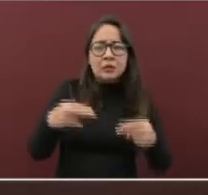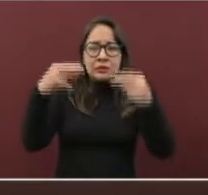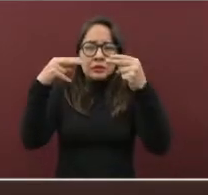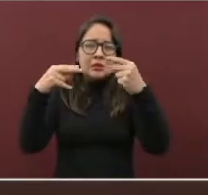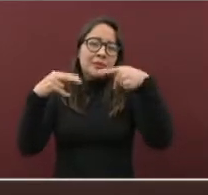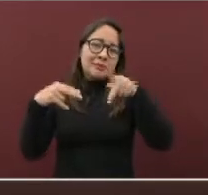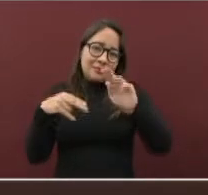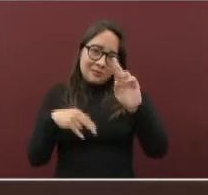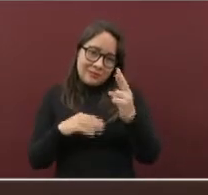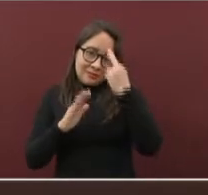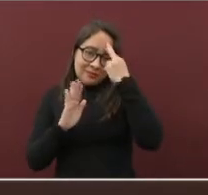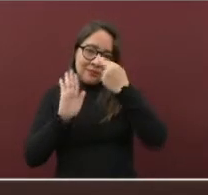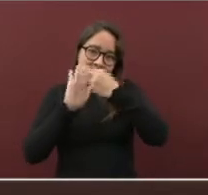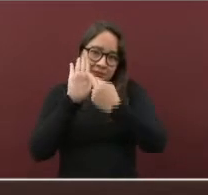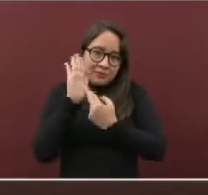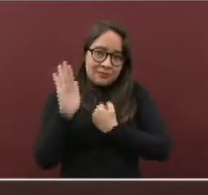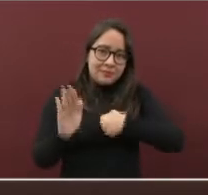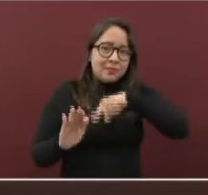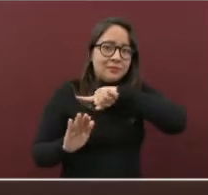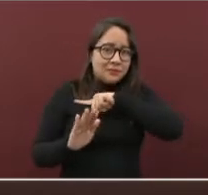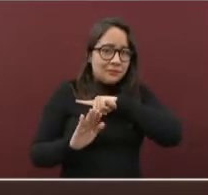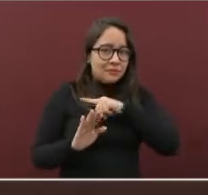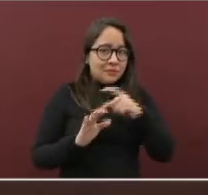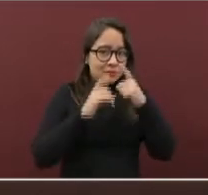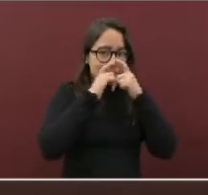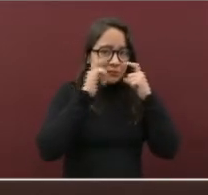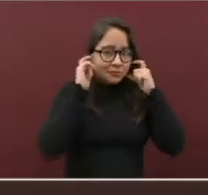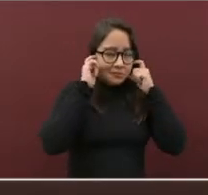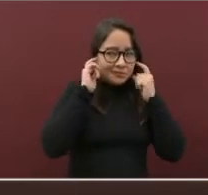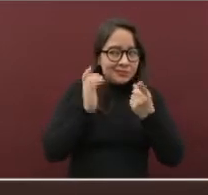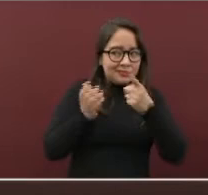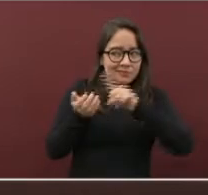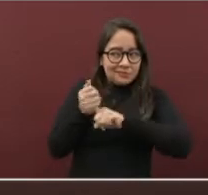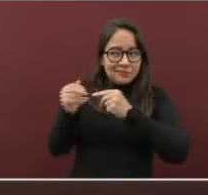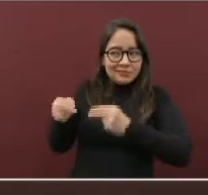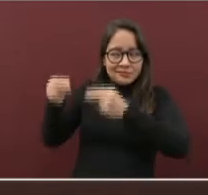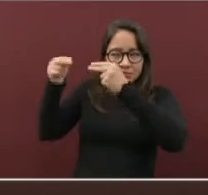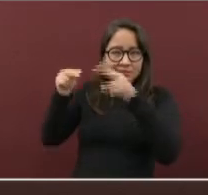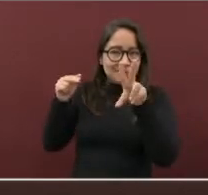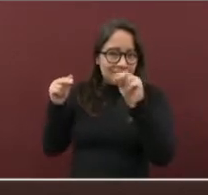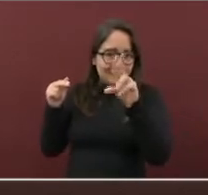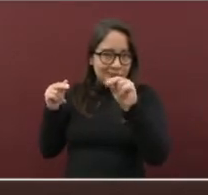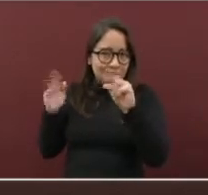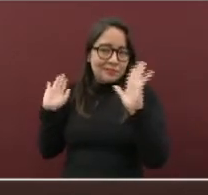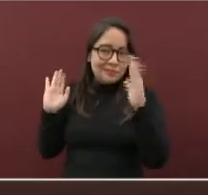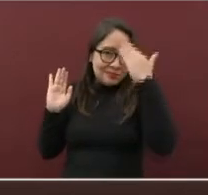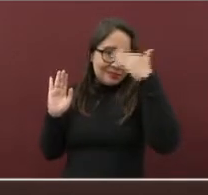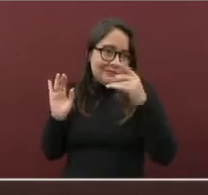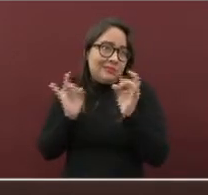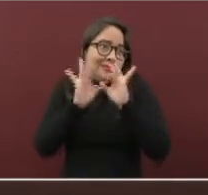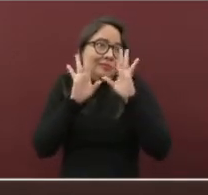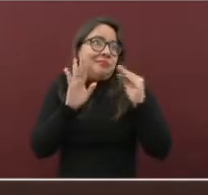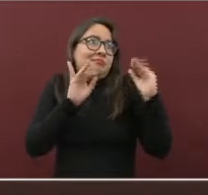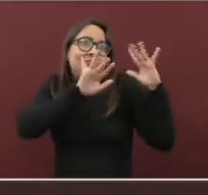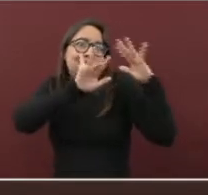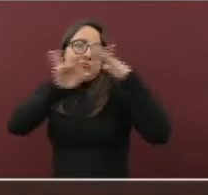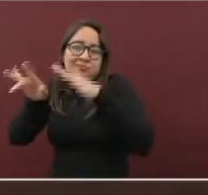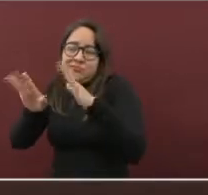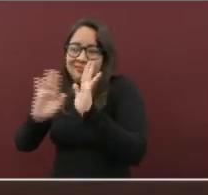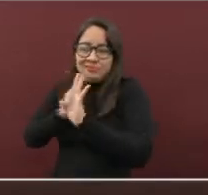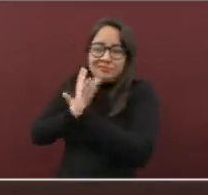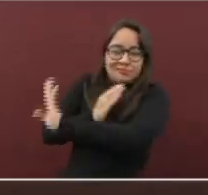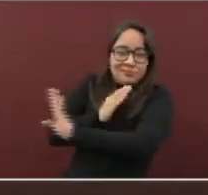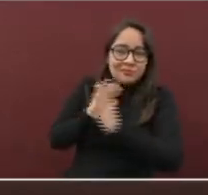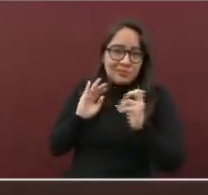las medidas sanitarias. No tarden tanto tiempo dentro de las tiendas para que más gente pueda entrar y, de esa forma,